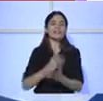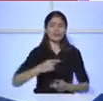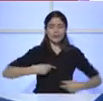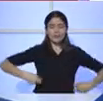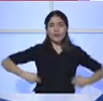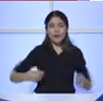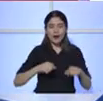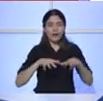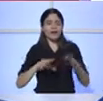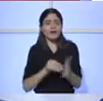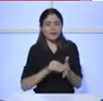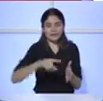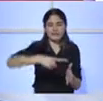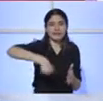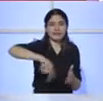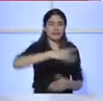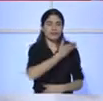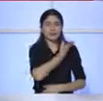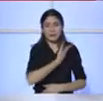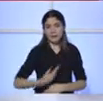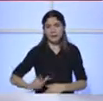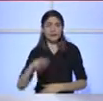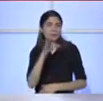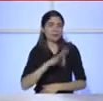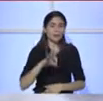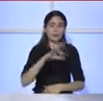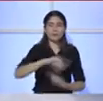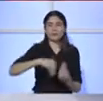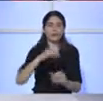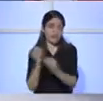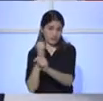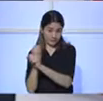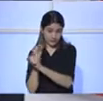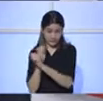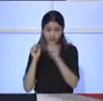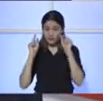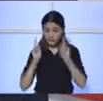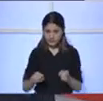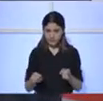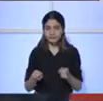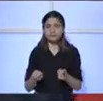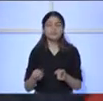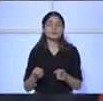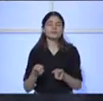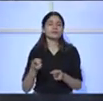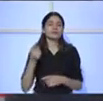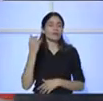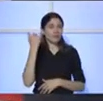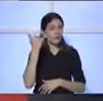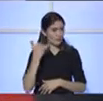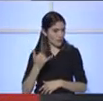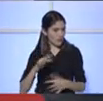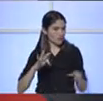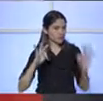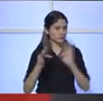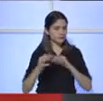registro. Totalmente. Para que esto tenga justamente una significación y una connotación y genere justamente consecuencias jurídicas también. Totalmente.